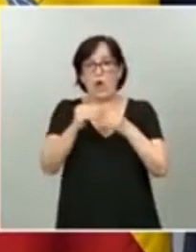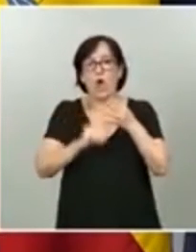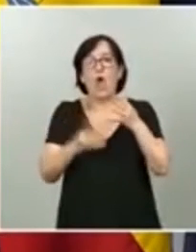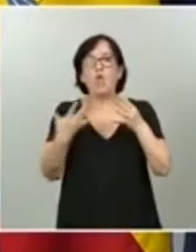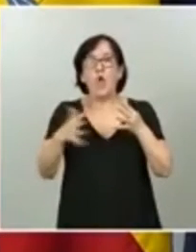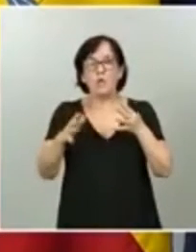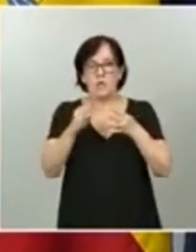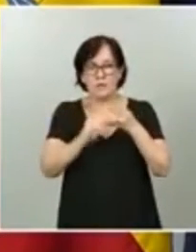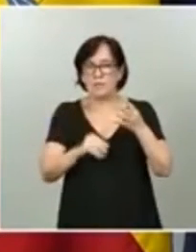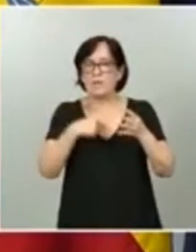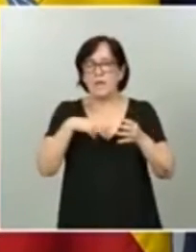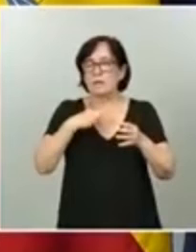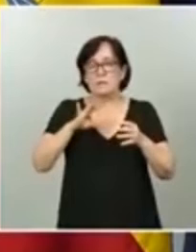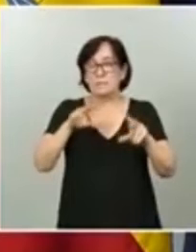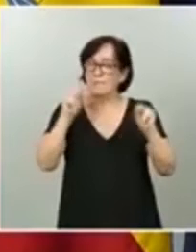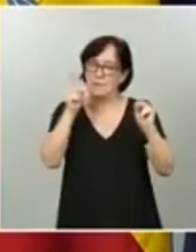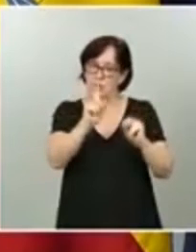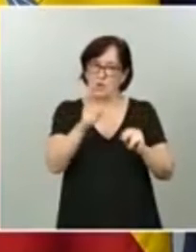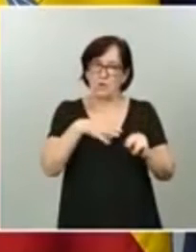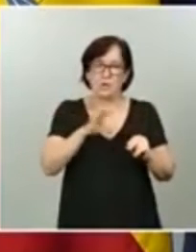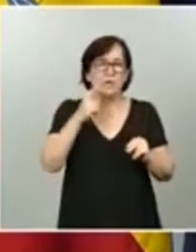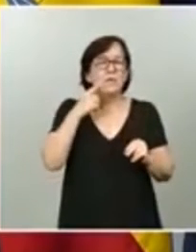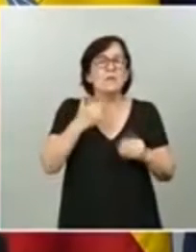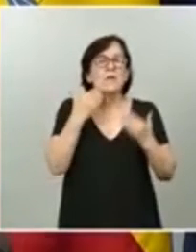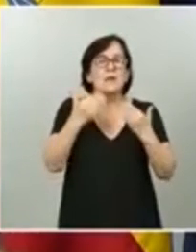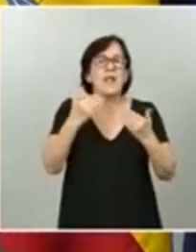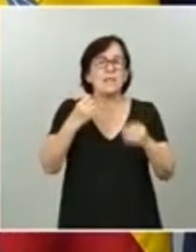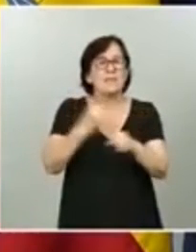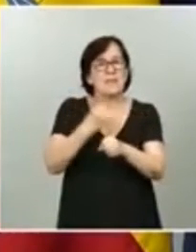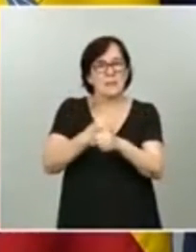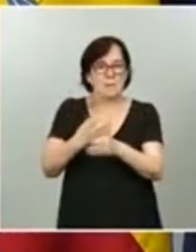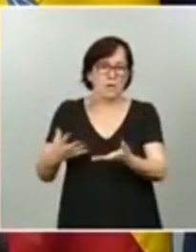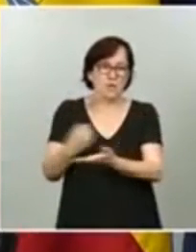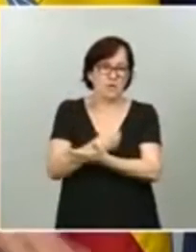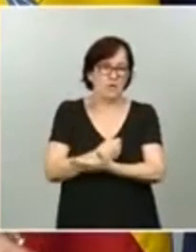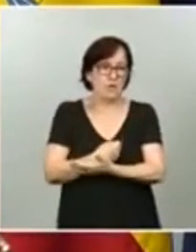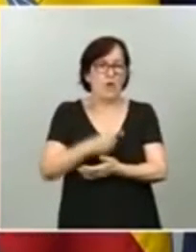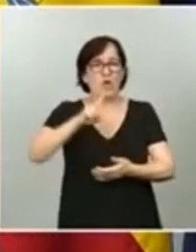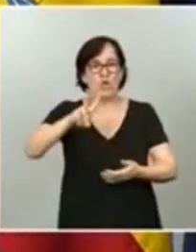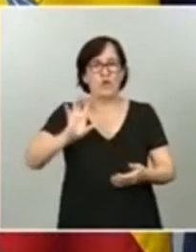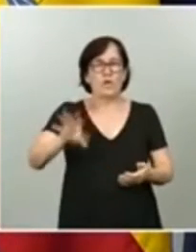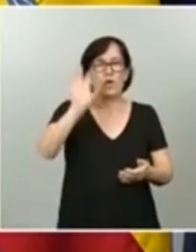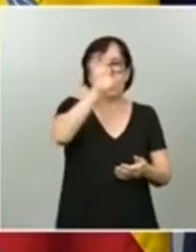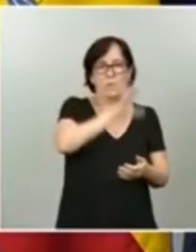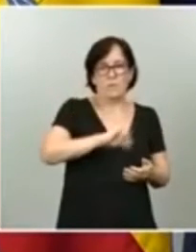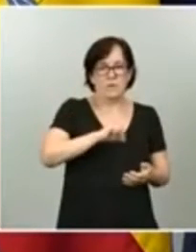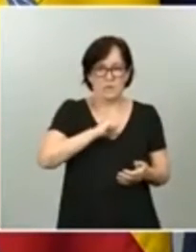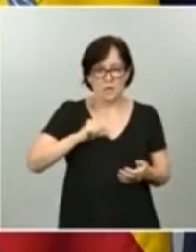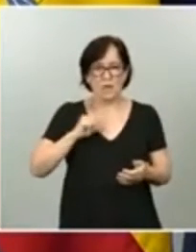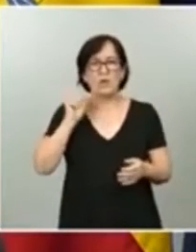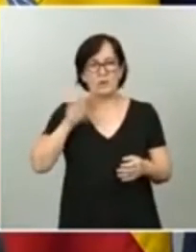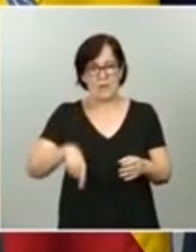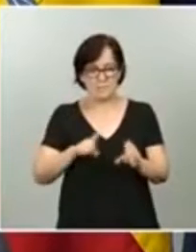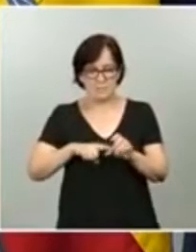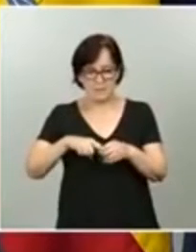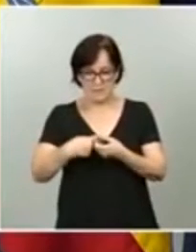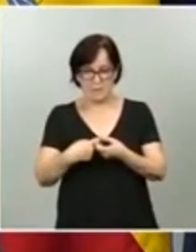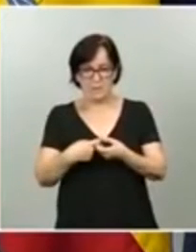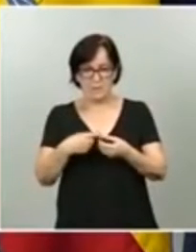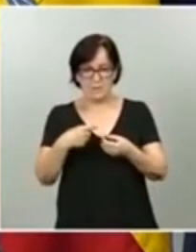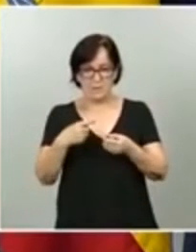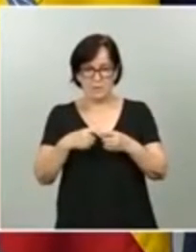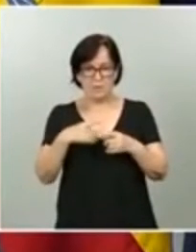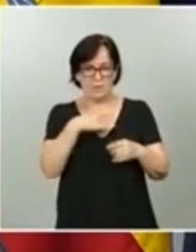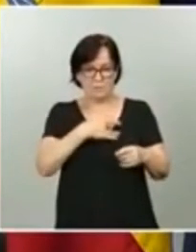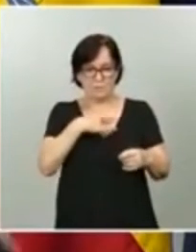terminar de decir. Es fruto del trabajo de todos, de las 12 comunidades autónomas que también intervienen en el paquete de funcionarios de recursos